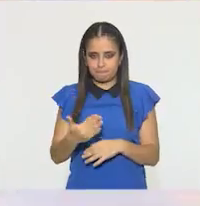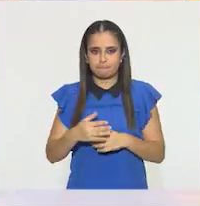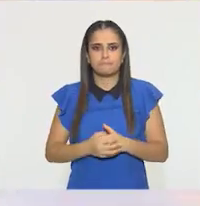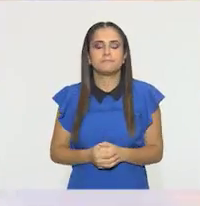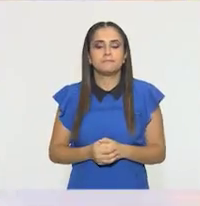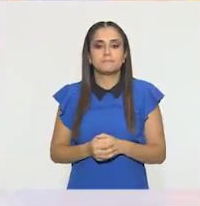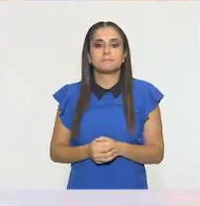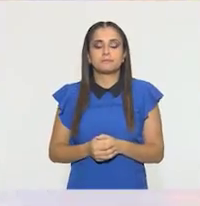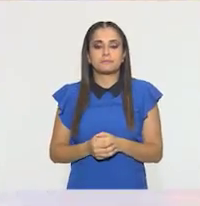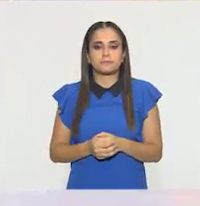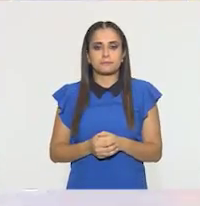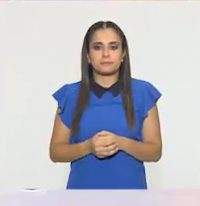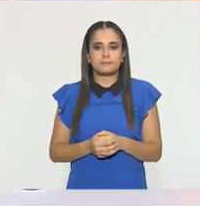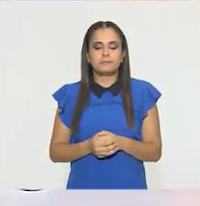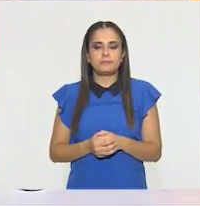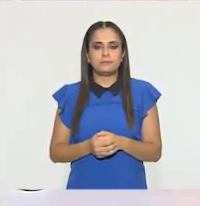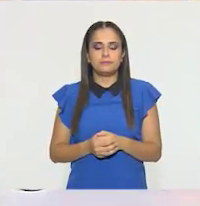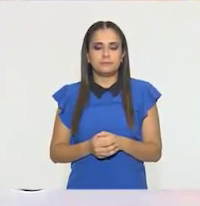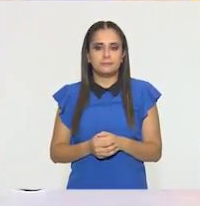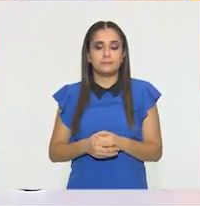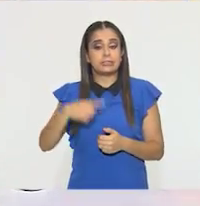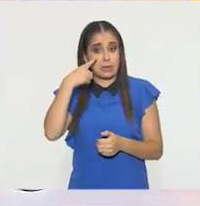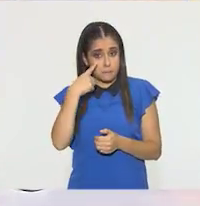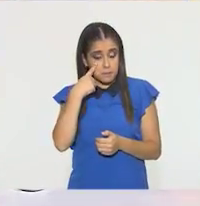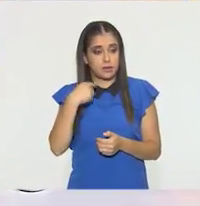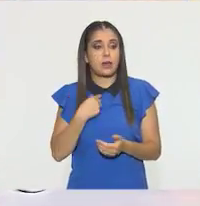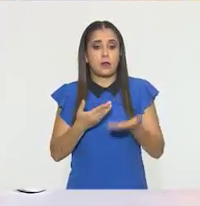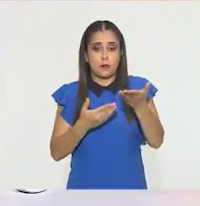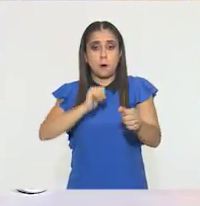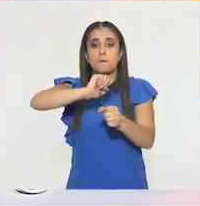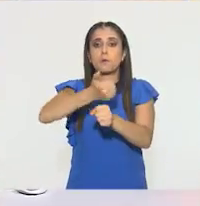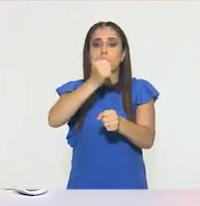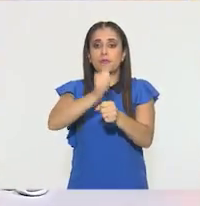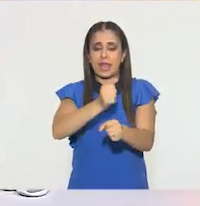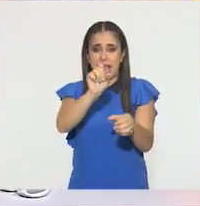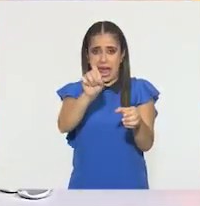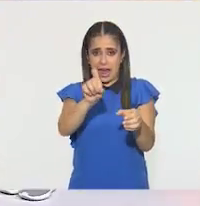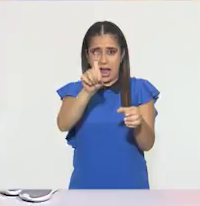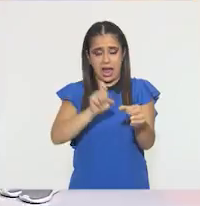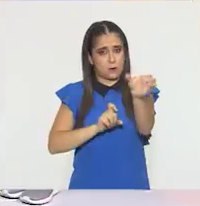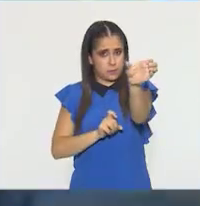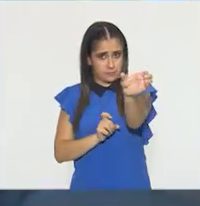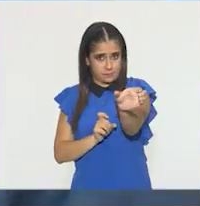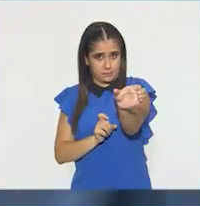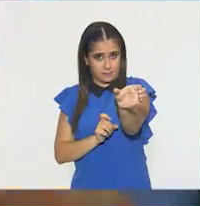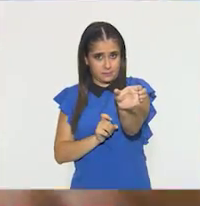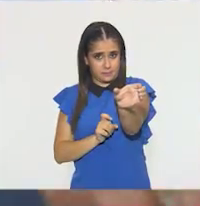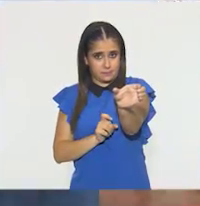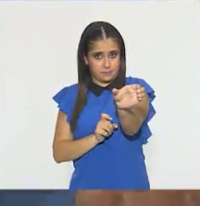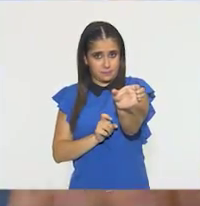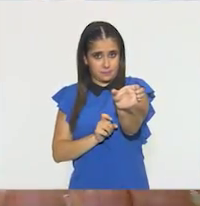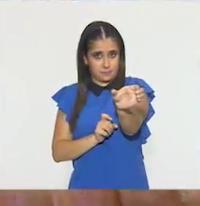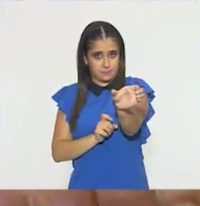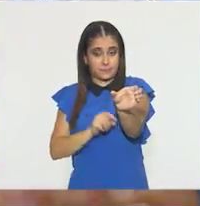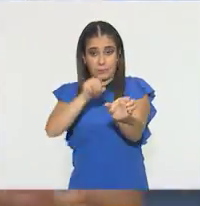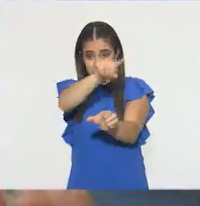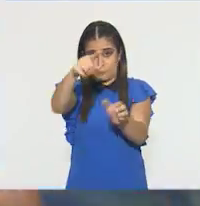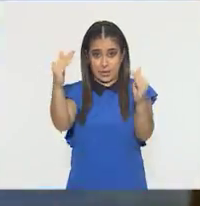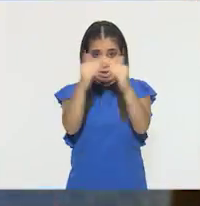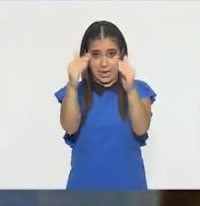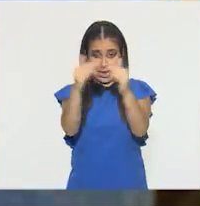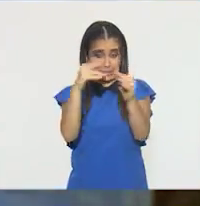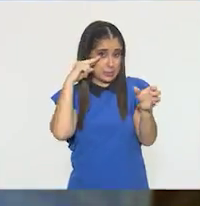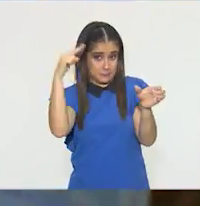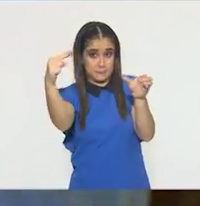¿Qué traes aquí? Ah, pues mira, aquí traigo una botella de agua. Ajá. Como pueden ver, allá en casita